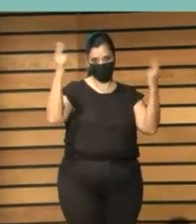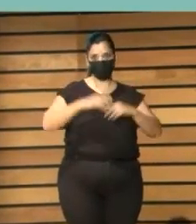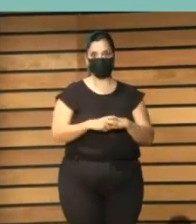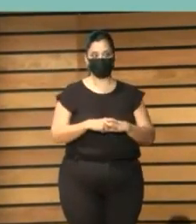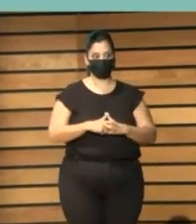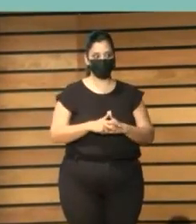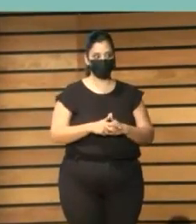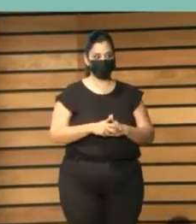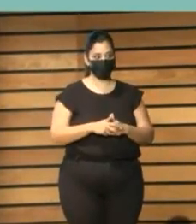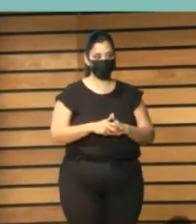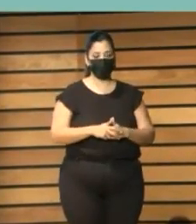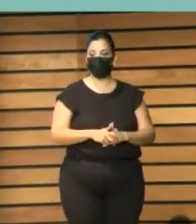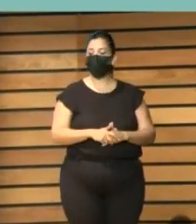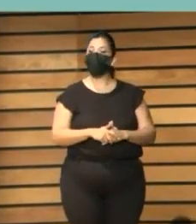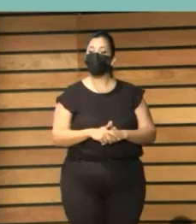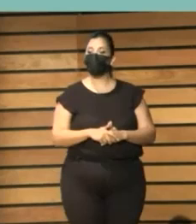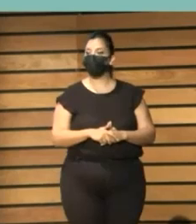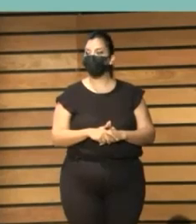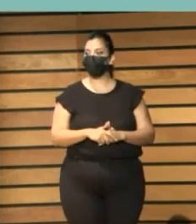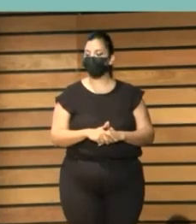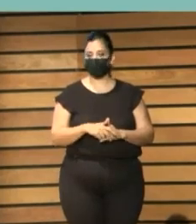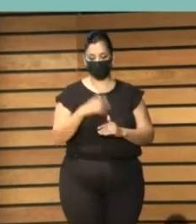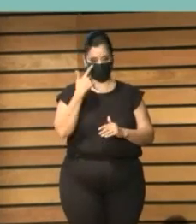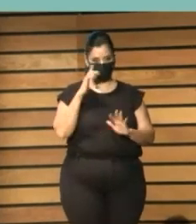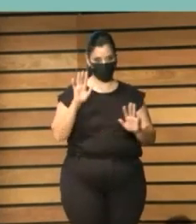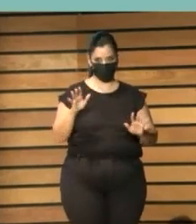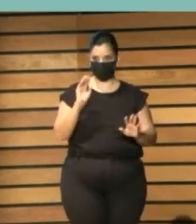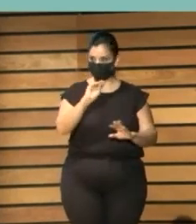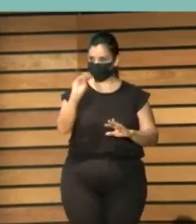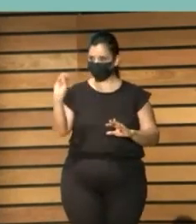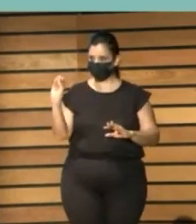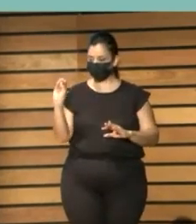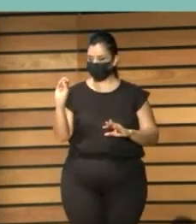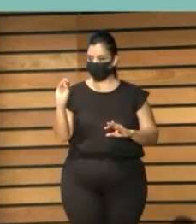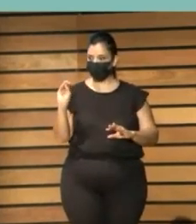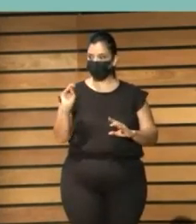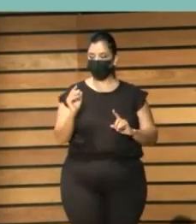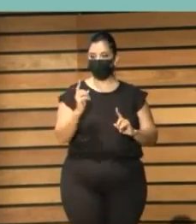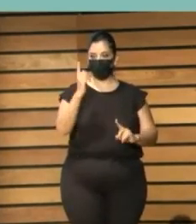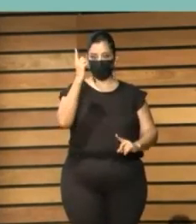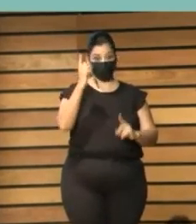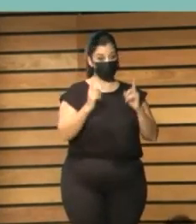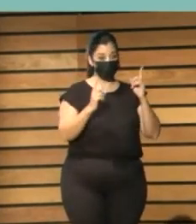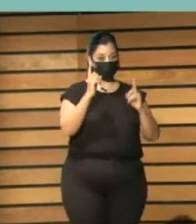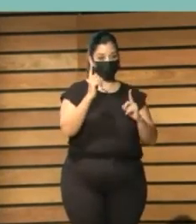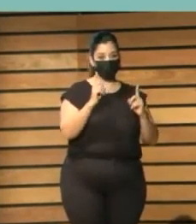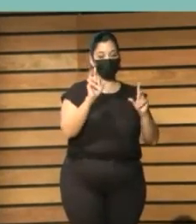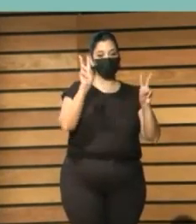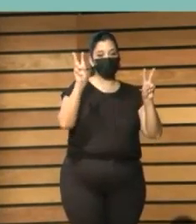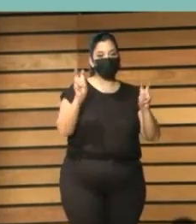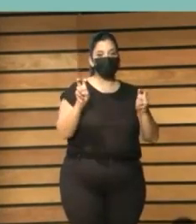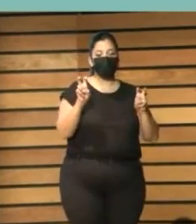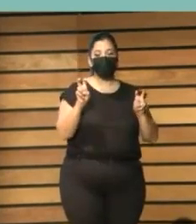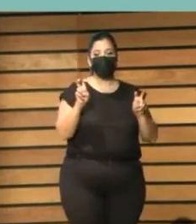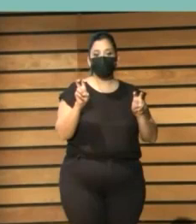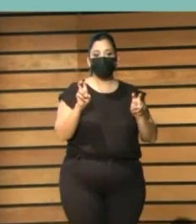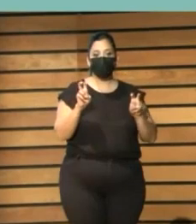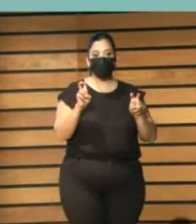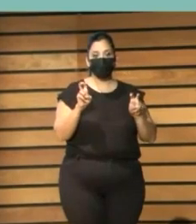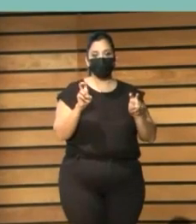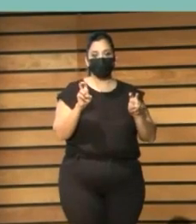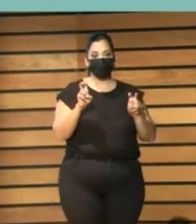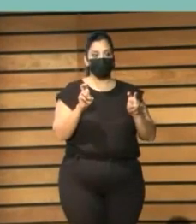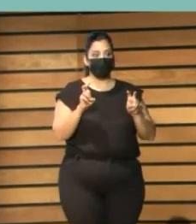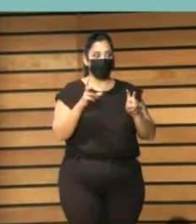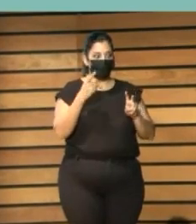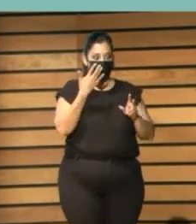En los casos que, a ver, me podéis decir, los casos que has reseñado y que has traído aquí no tienen nada que ver